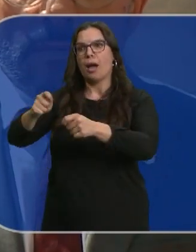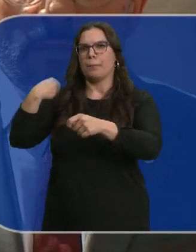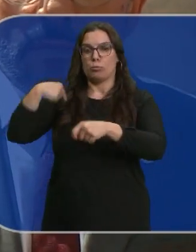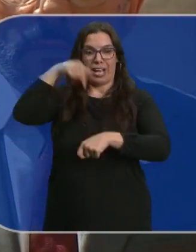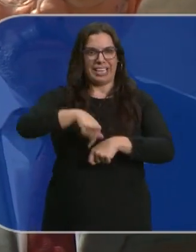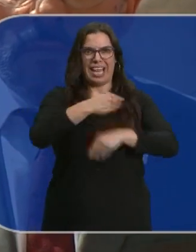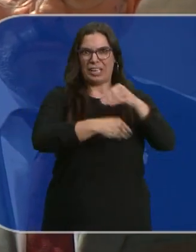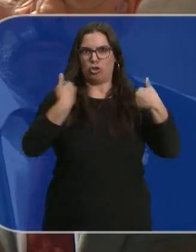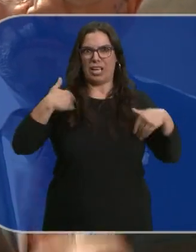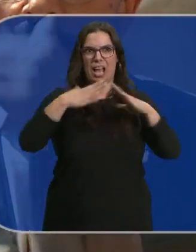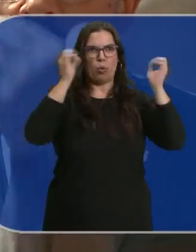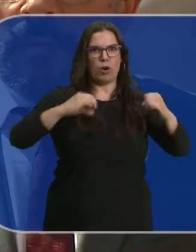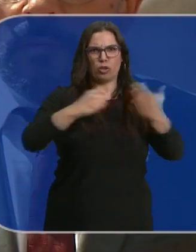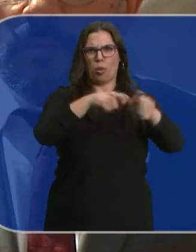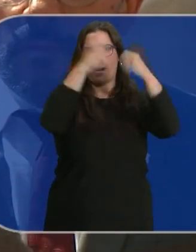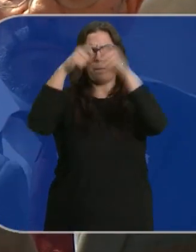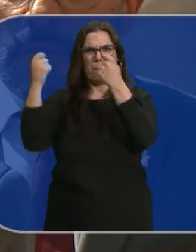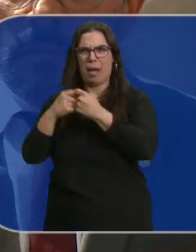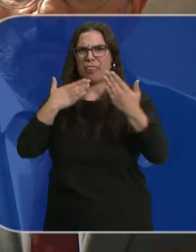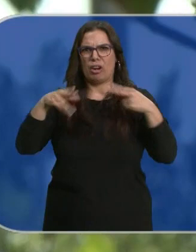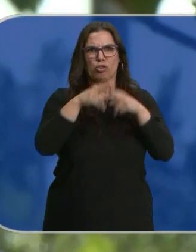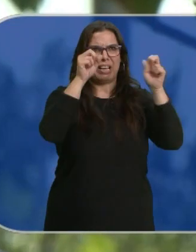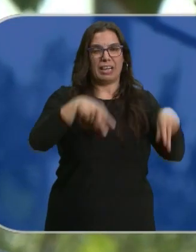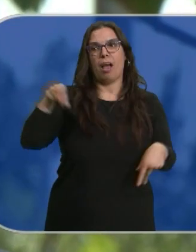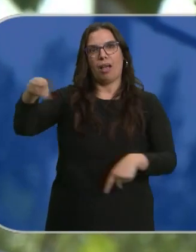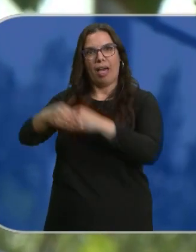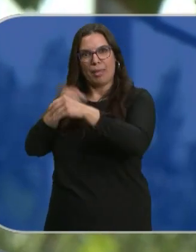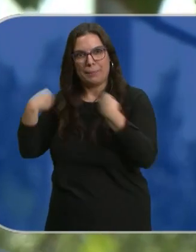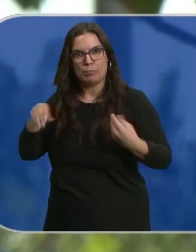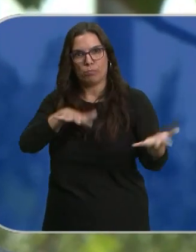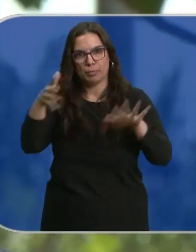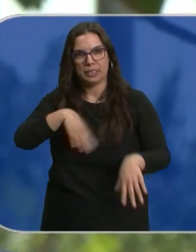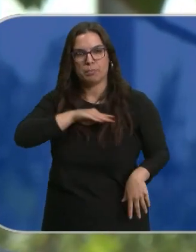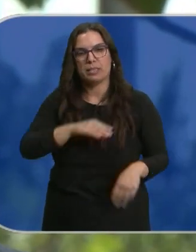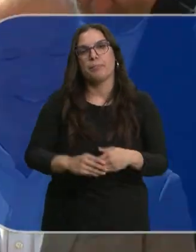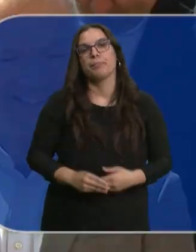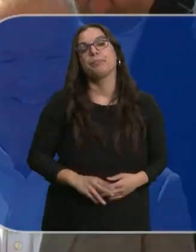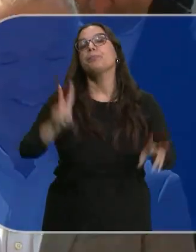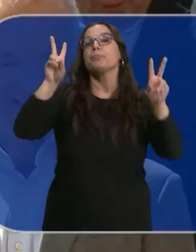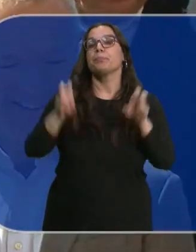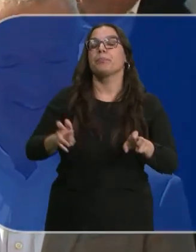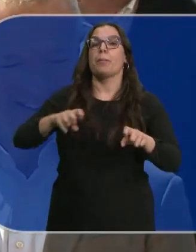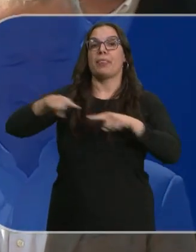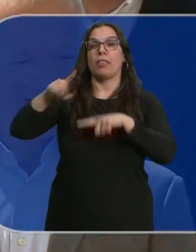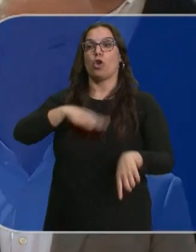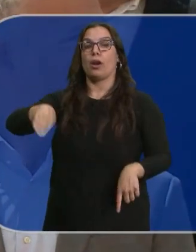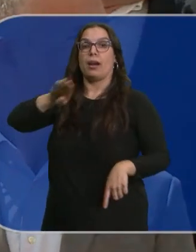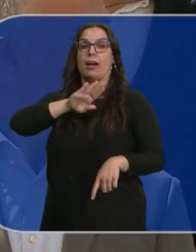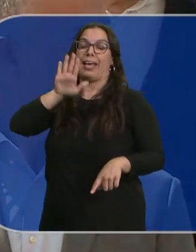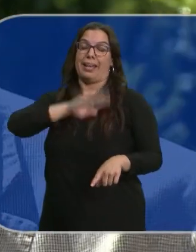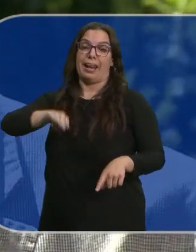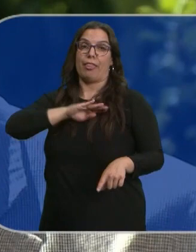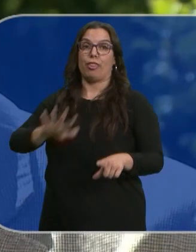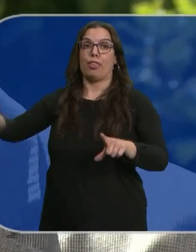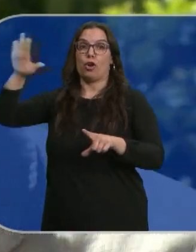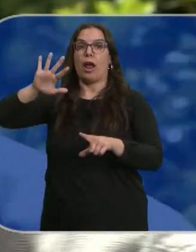dinamitado todos los consensos, todos los acuerdos y han cargado el diálogo social. Dejan atrás la polémica por la imposición por parte de la Dirección Nacional del Cabeza de